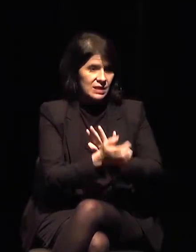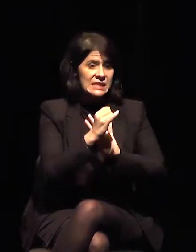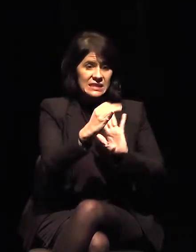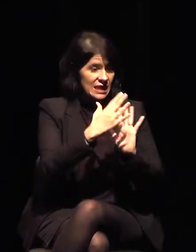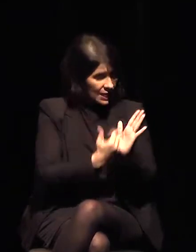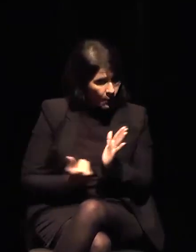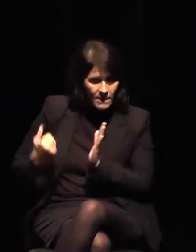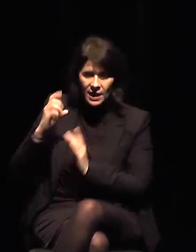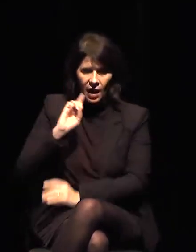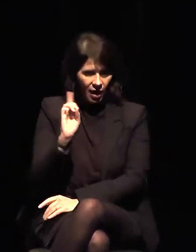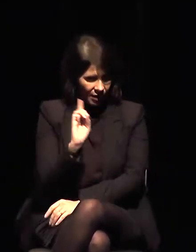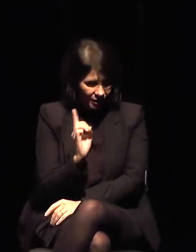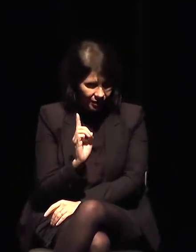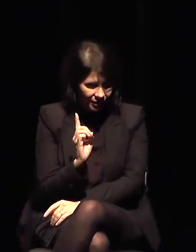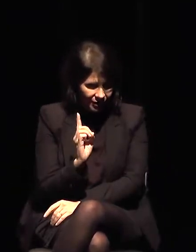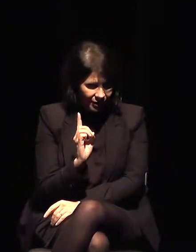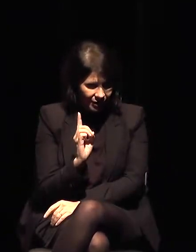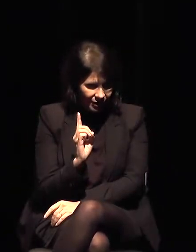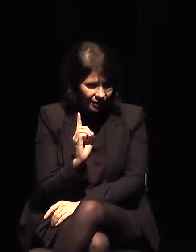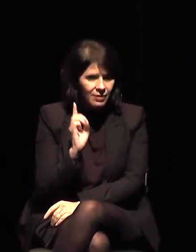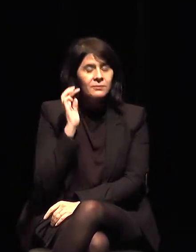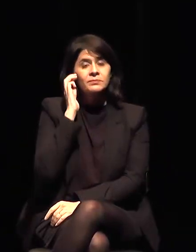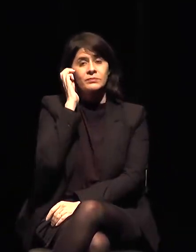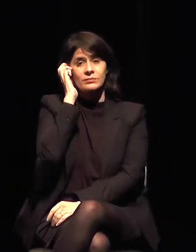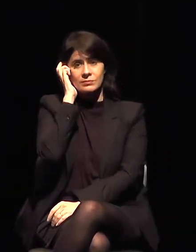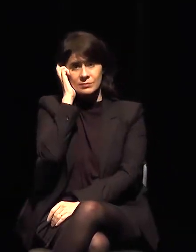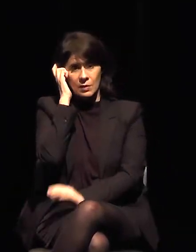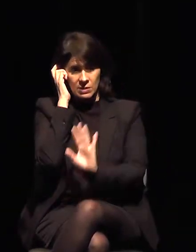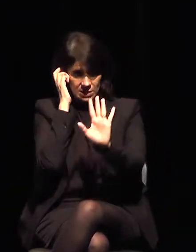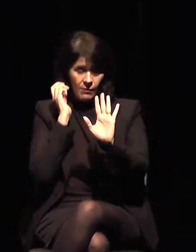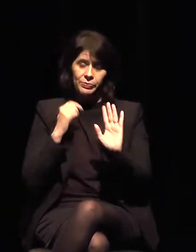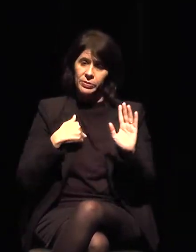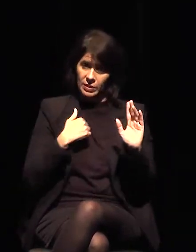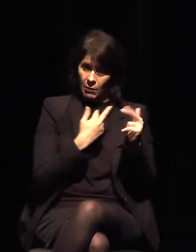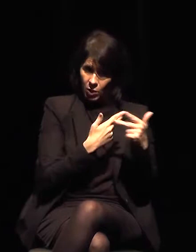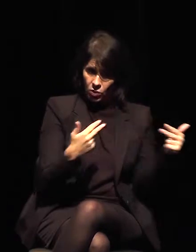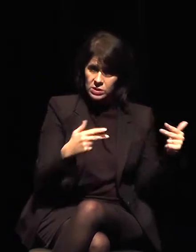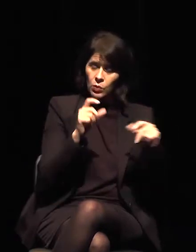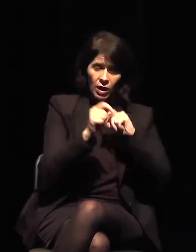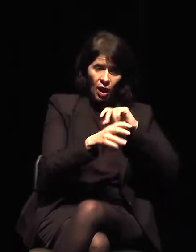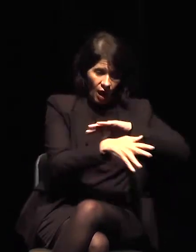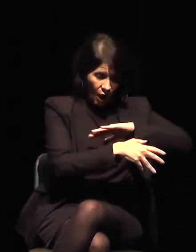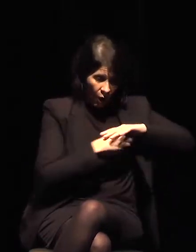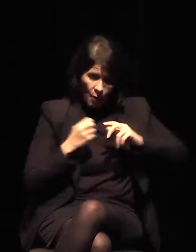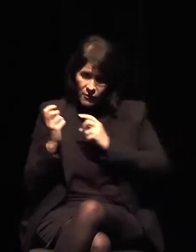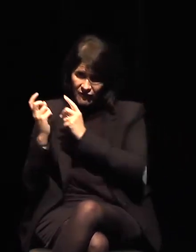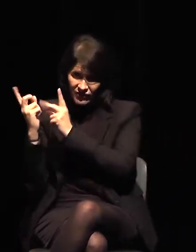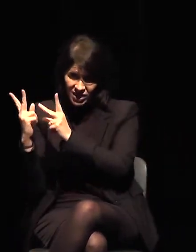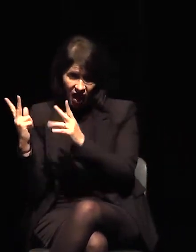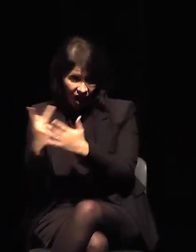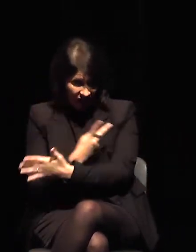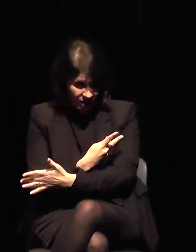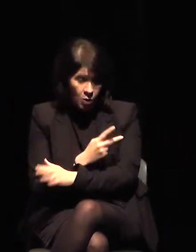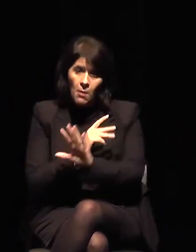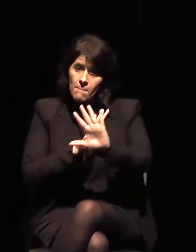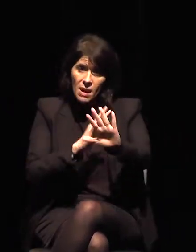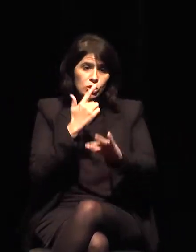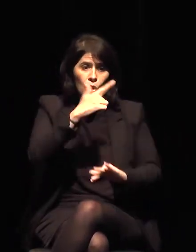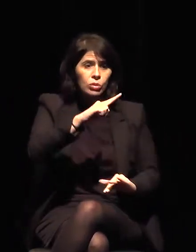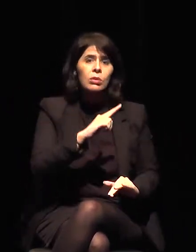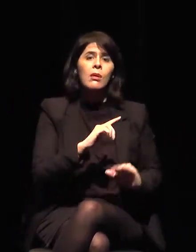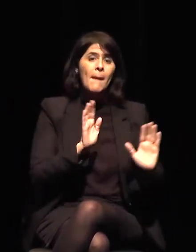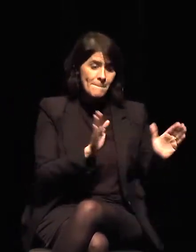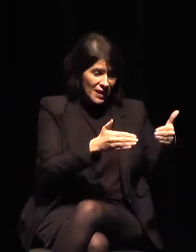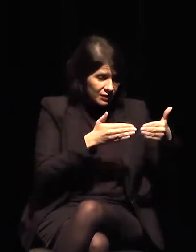Y digo, bueno, es distinto el tráfico ilícito, pero perder un patrimonio por otros motivos es totalmente